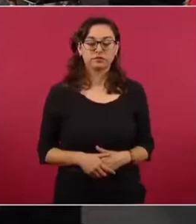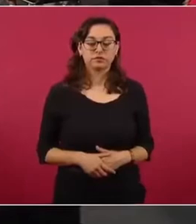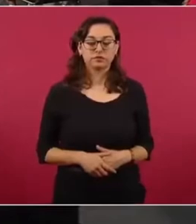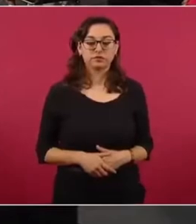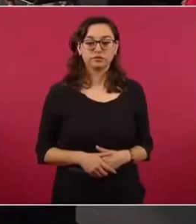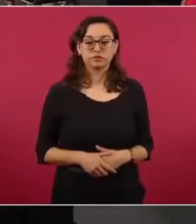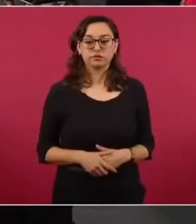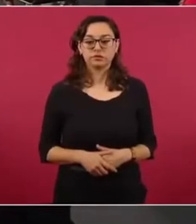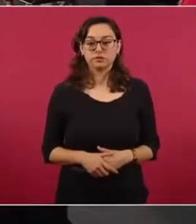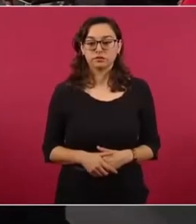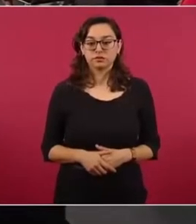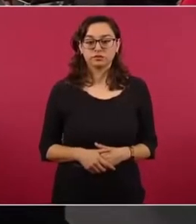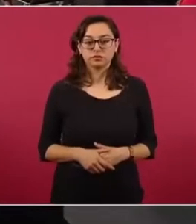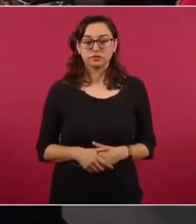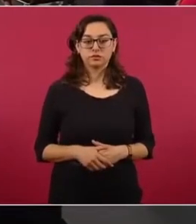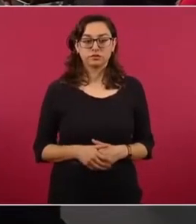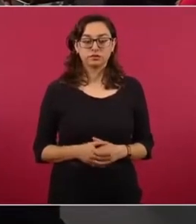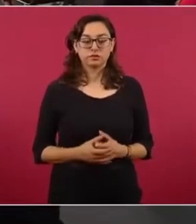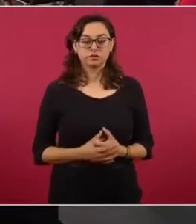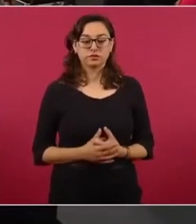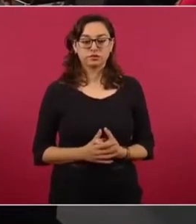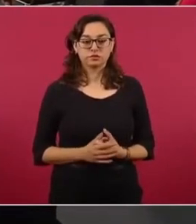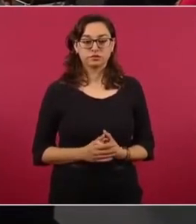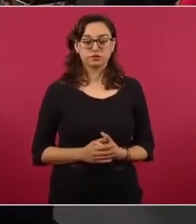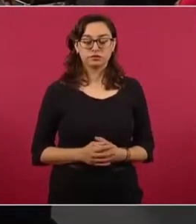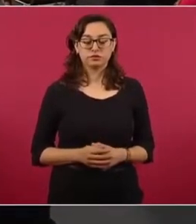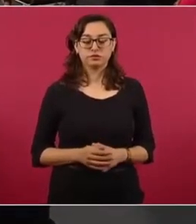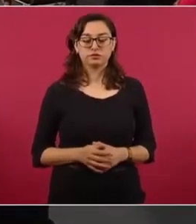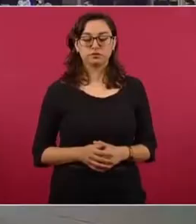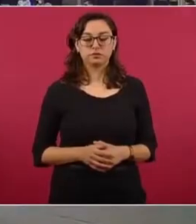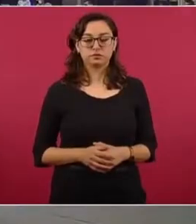Sí, ahí está.